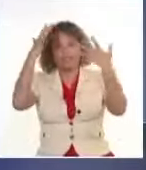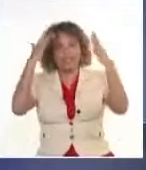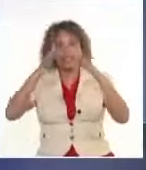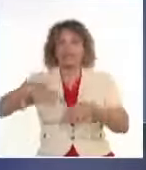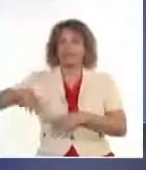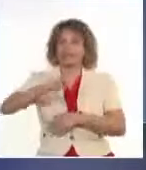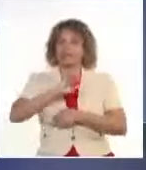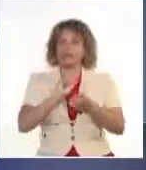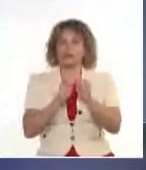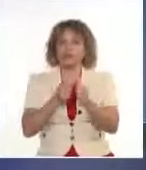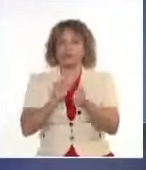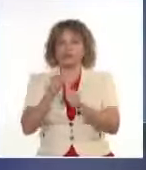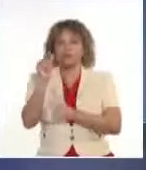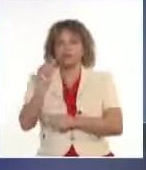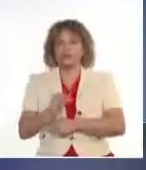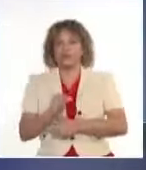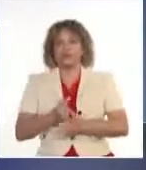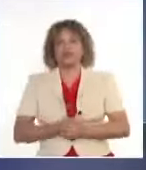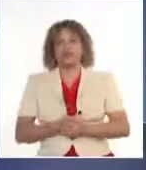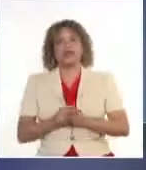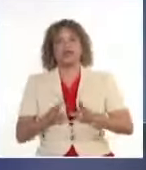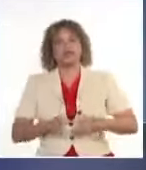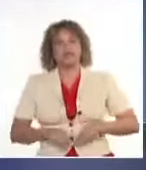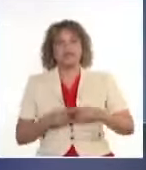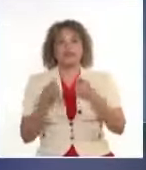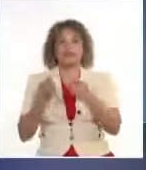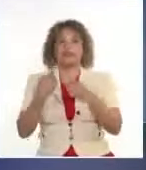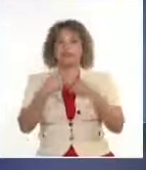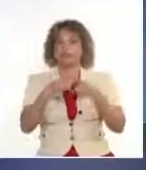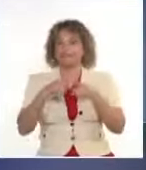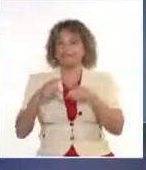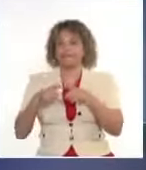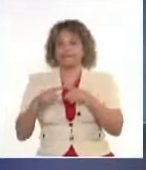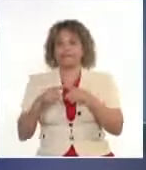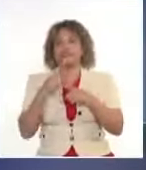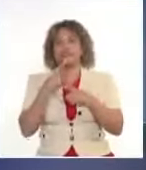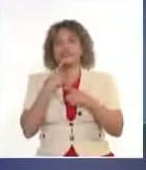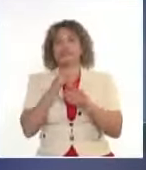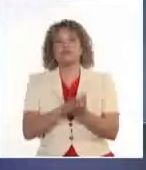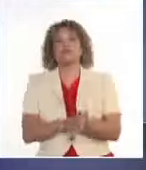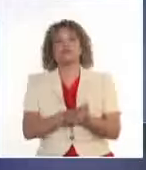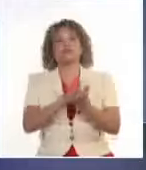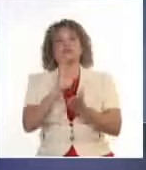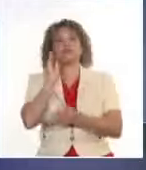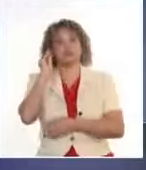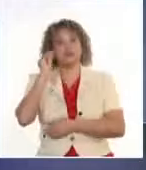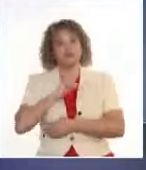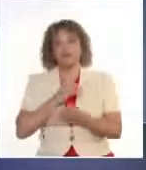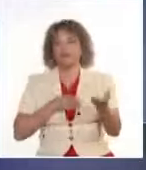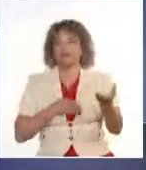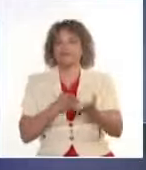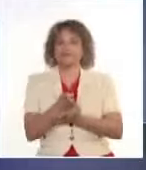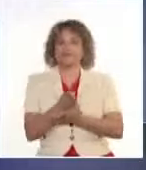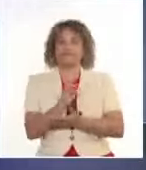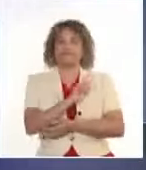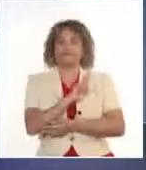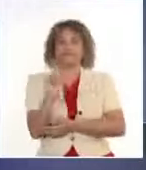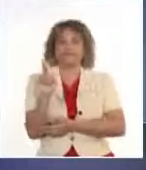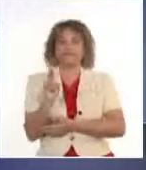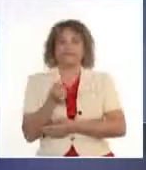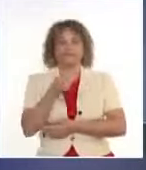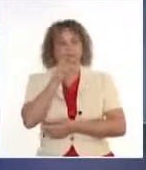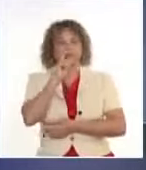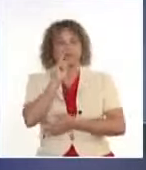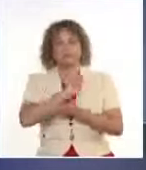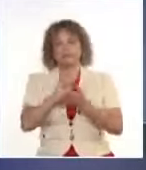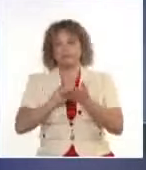asumimos inconformidades y debilidades desde lo que significa el compromiso de sabernos continuadores de su obra. Concluye así la